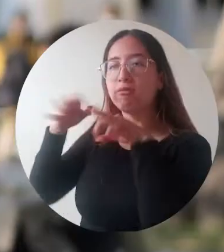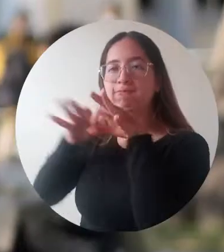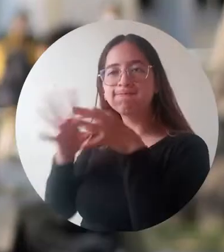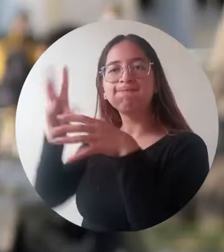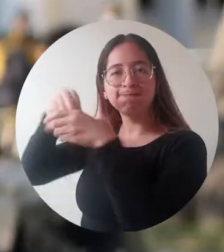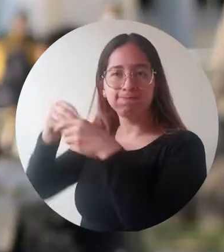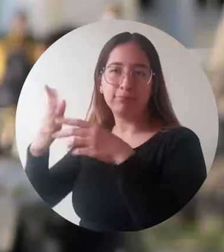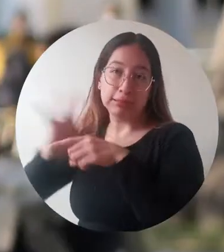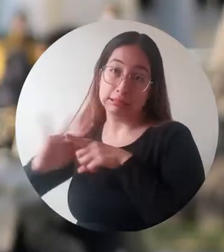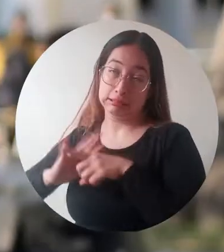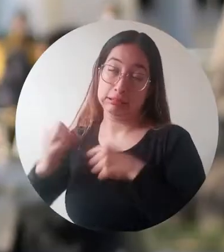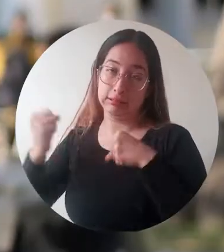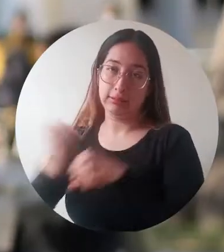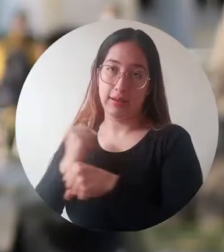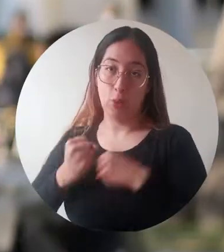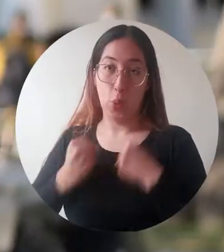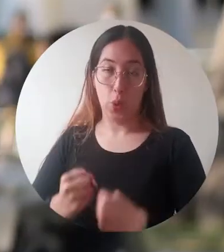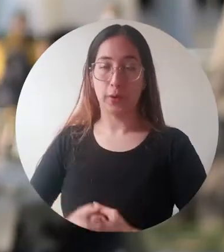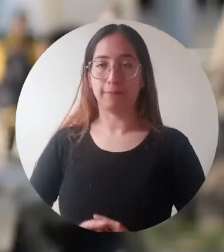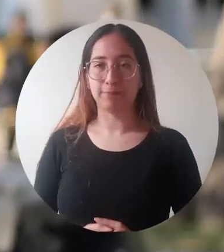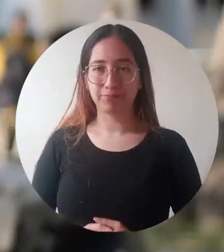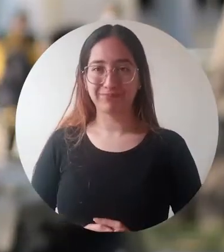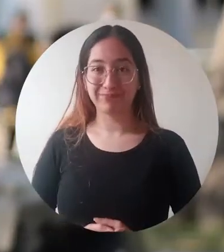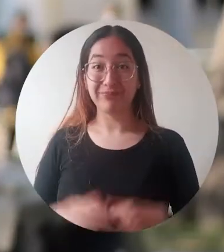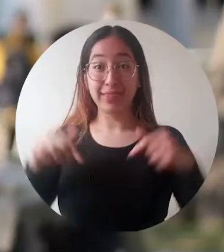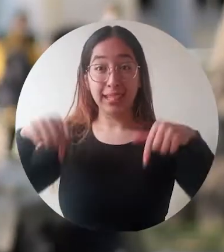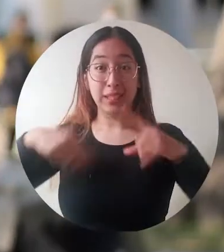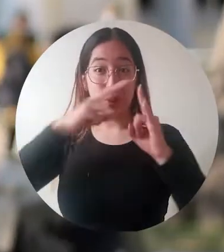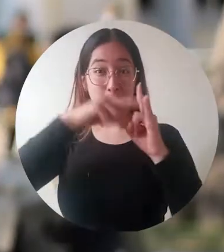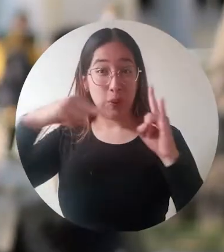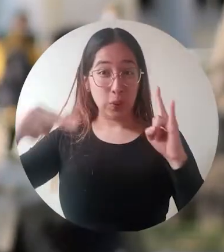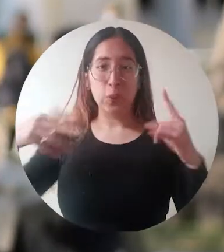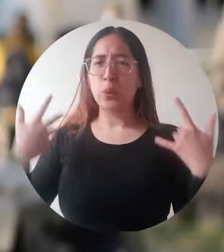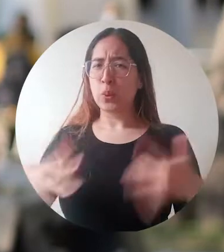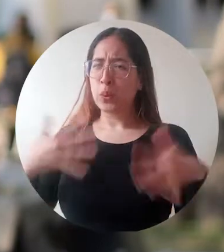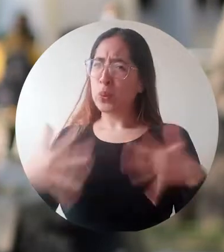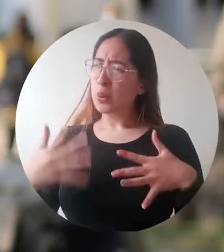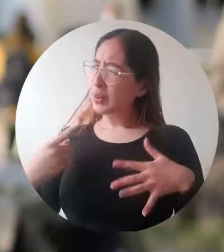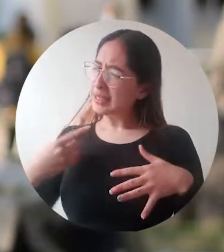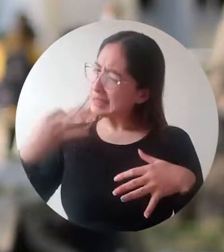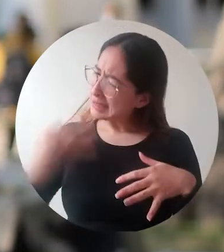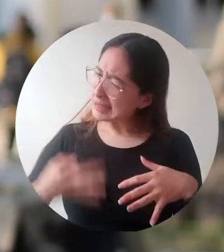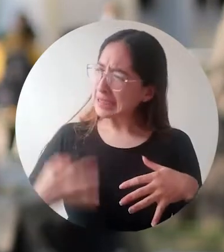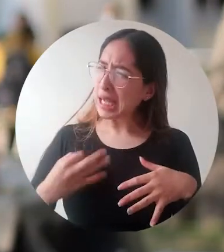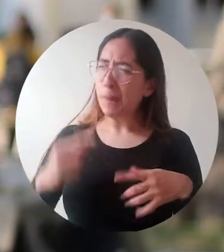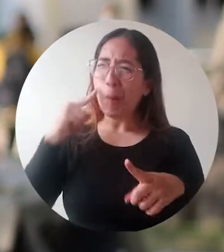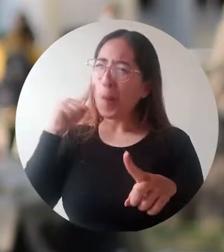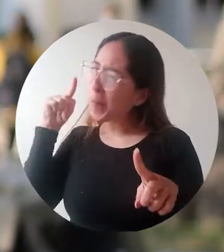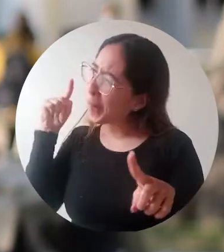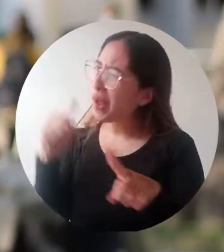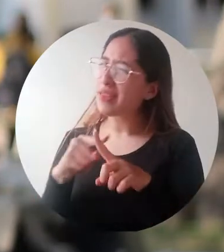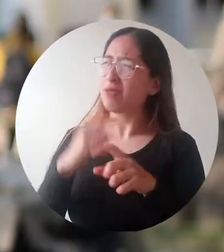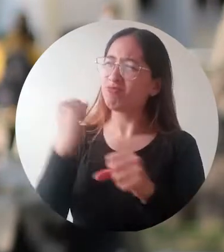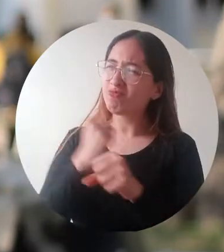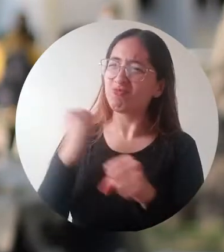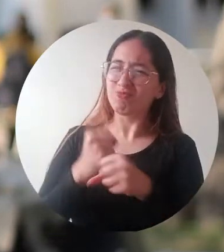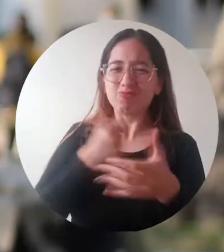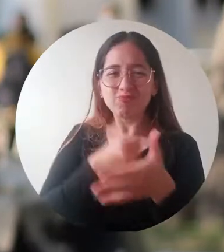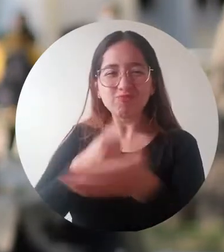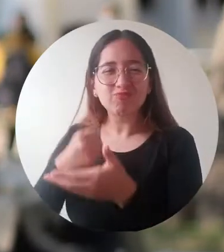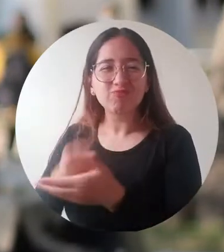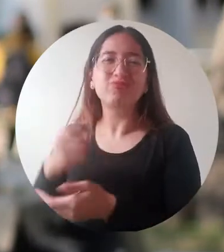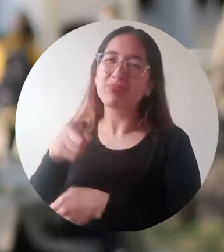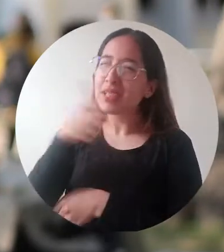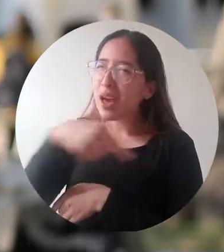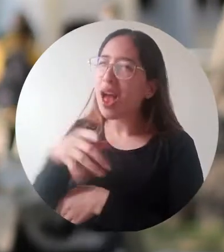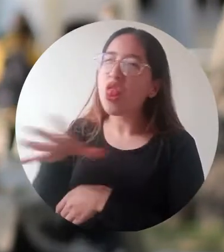La Universidad del Magdalena es un centro de estudios superiores que se preocupa por brindar diferentes herramientas para que miles de jóvenes puedan